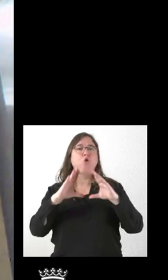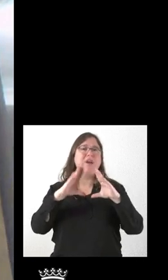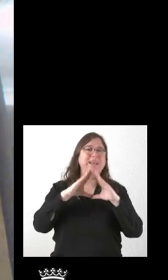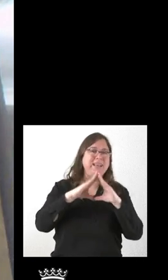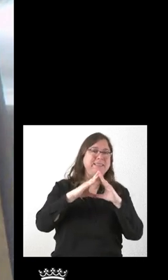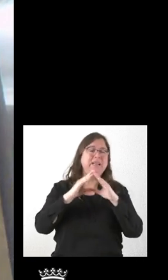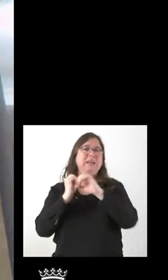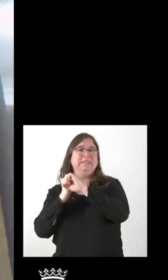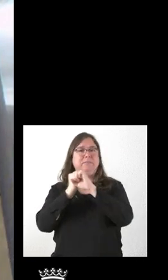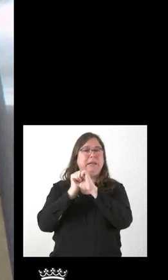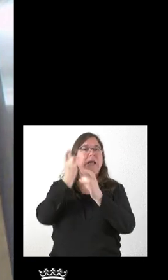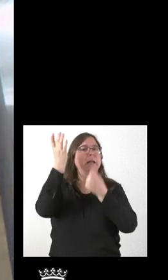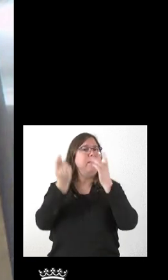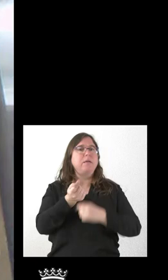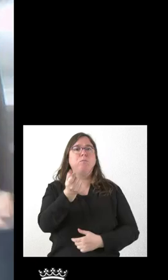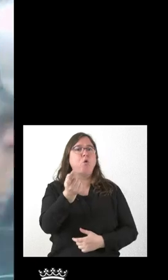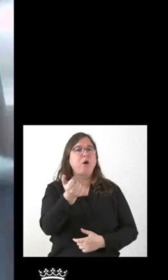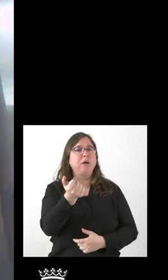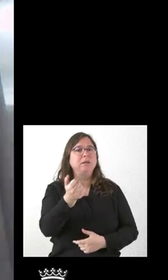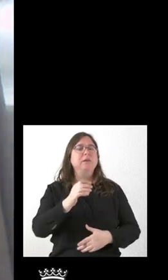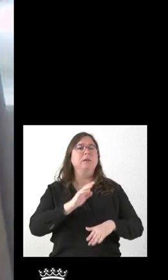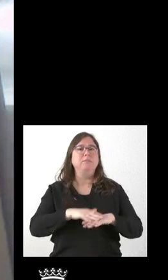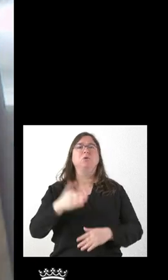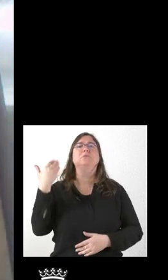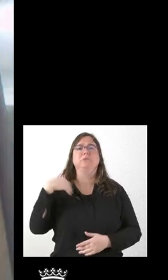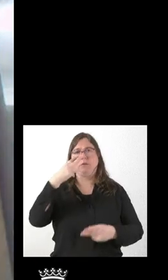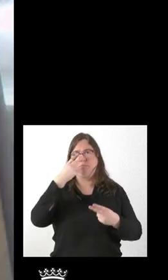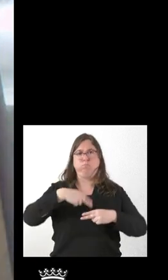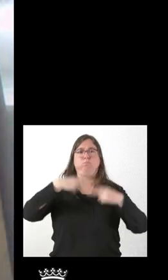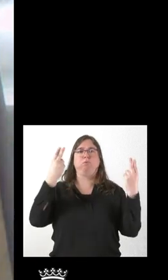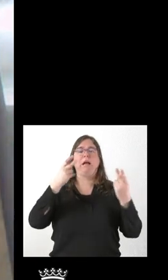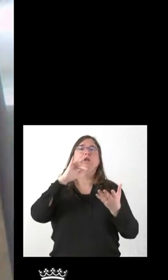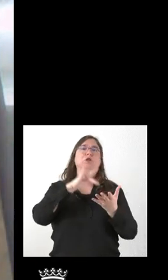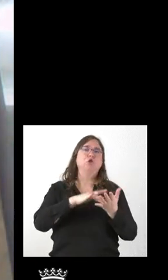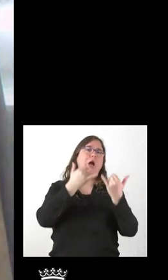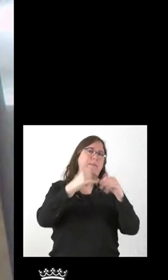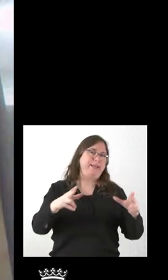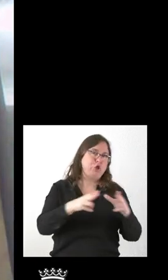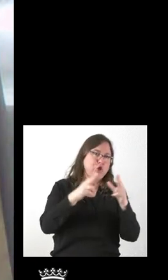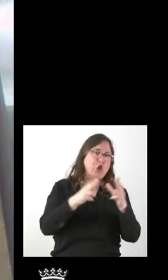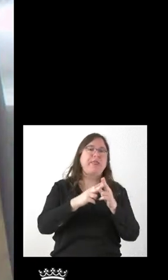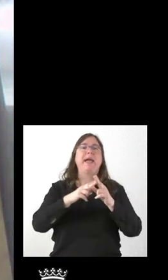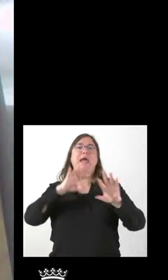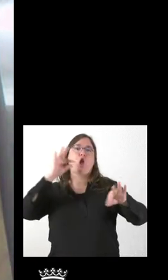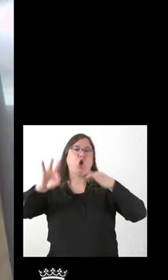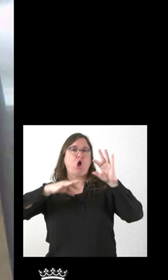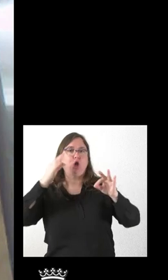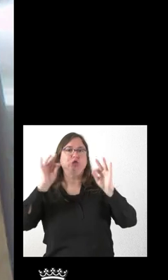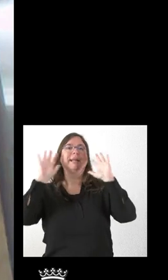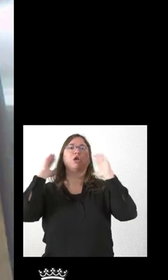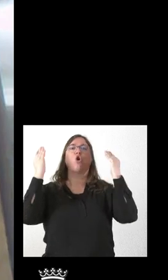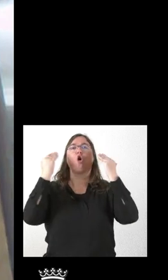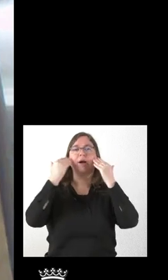sido muy reducidas. Sin embargo, si lo publicamos, se han producido eventos sociales, cócteles, congresos,